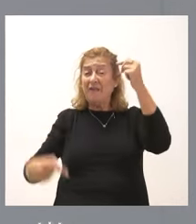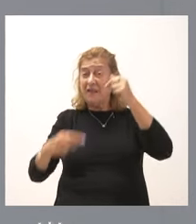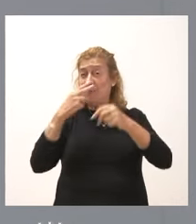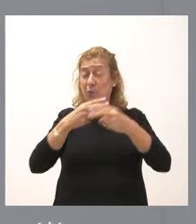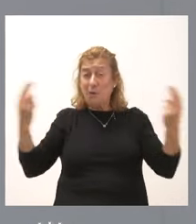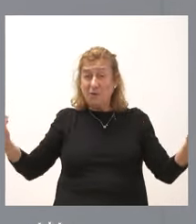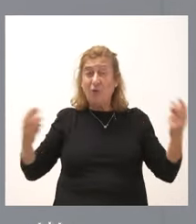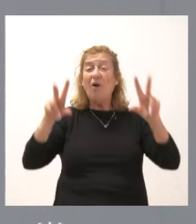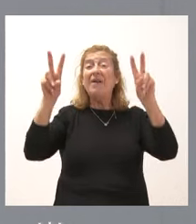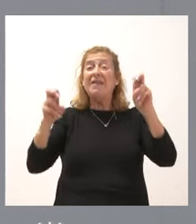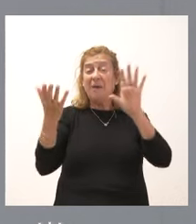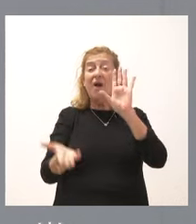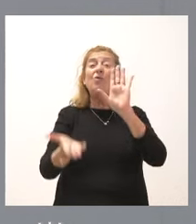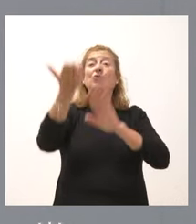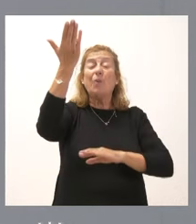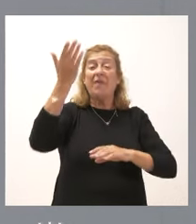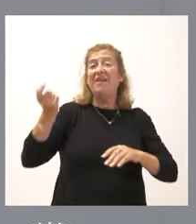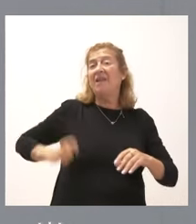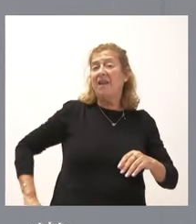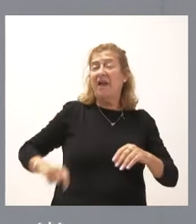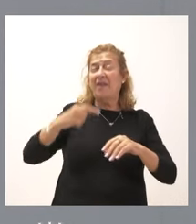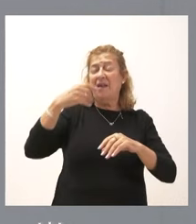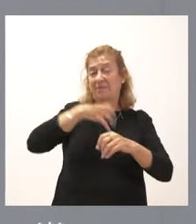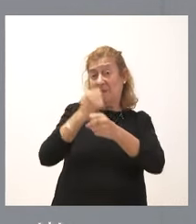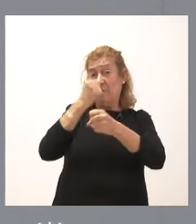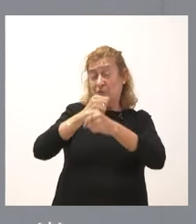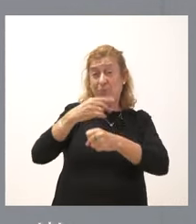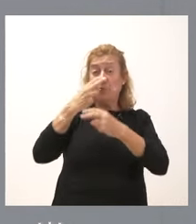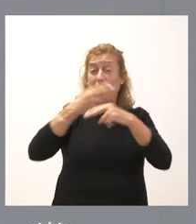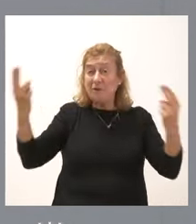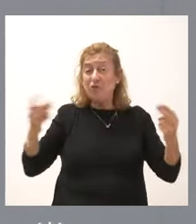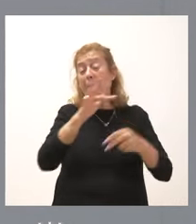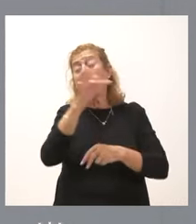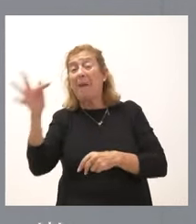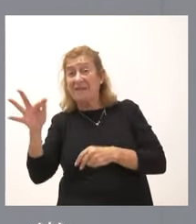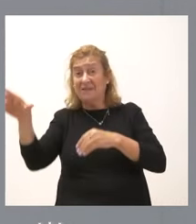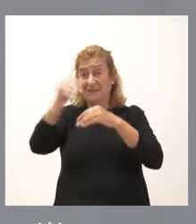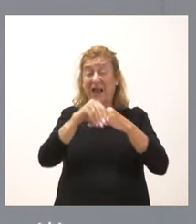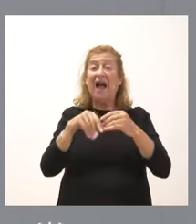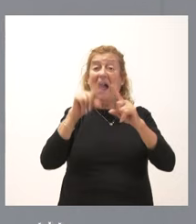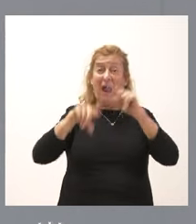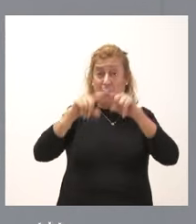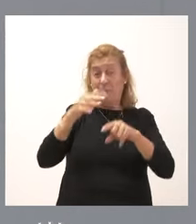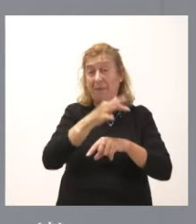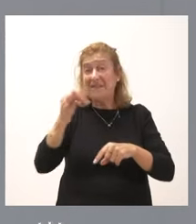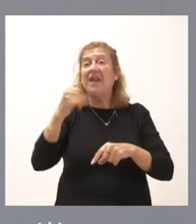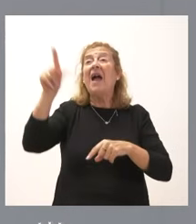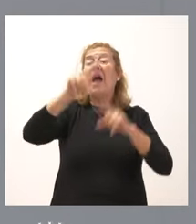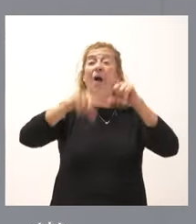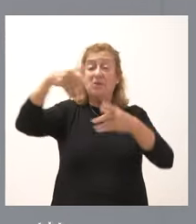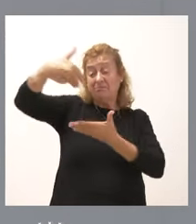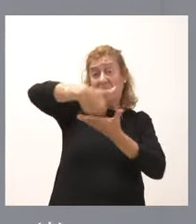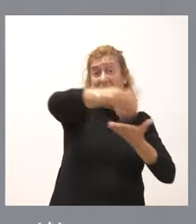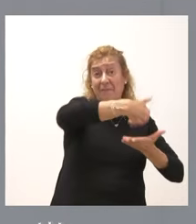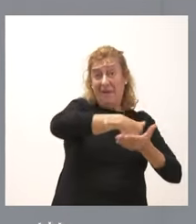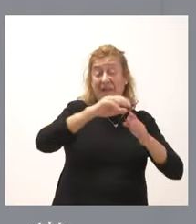el tema de la subida salarial de los empleados públicos. Y ahora se ha añadido recientemente alguno más. Hay algunas demandas encima de la mesa